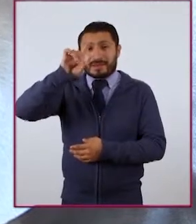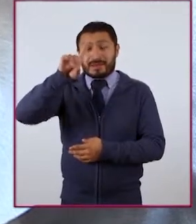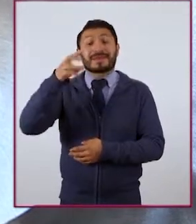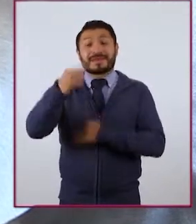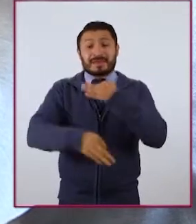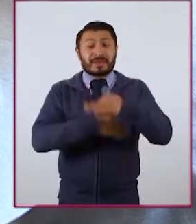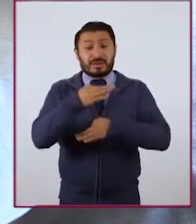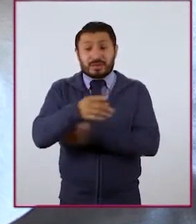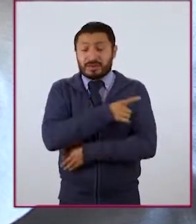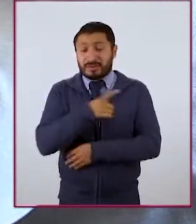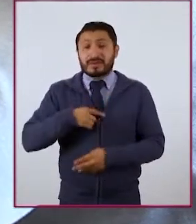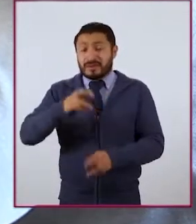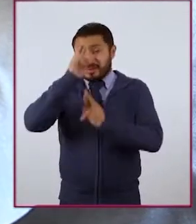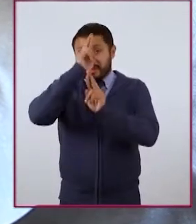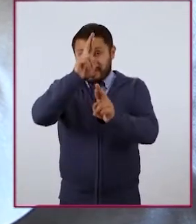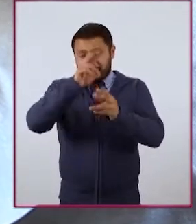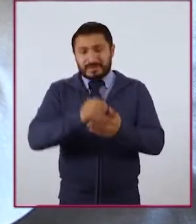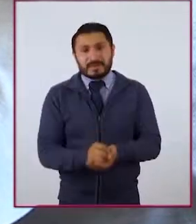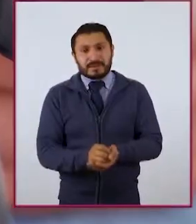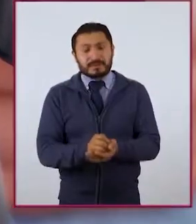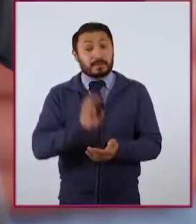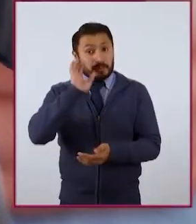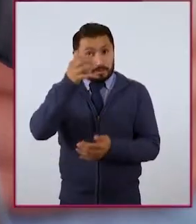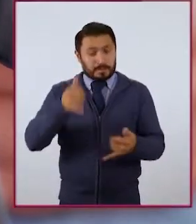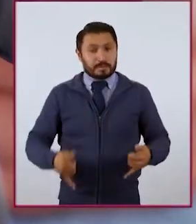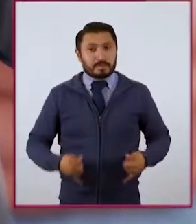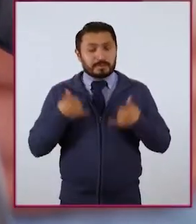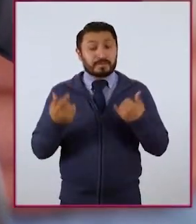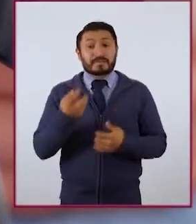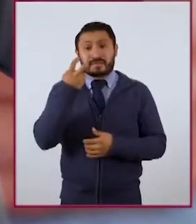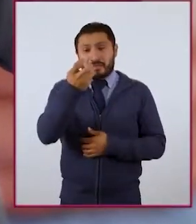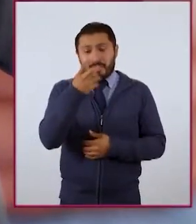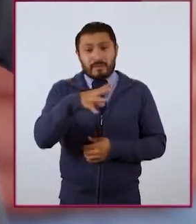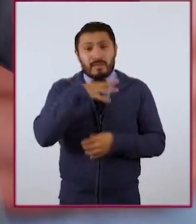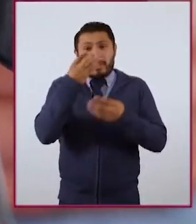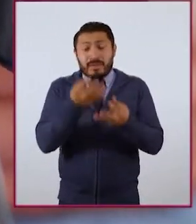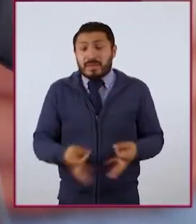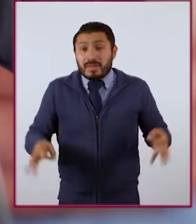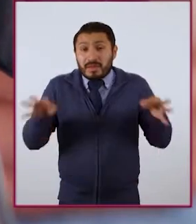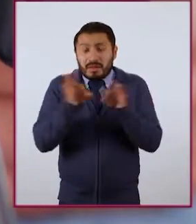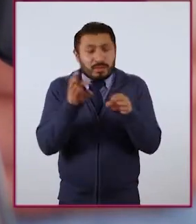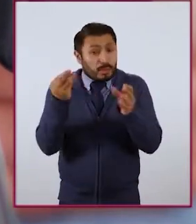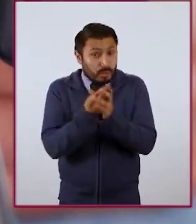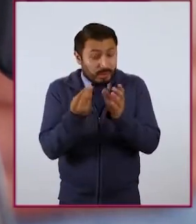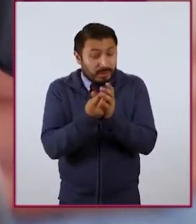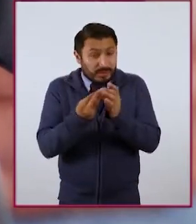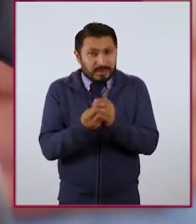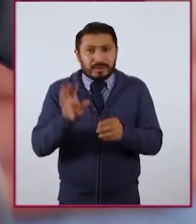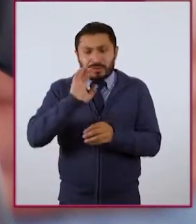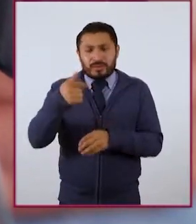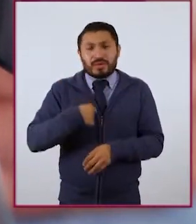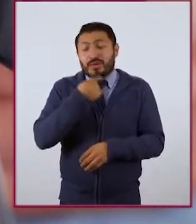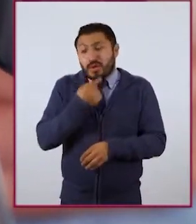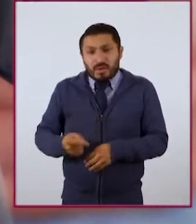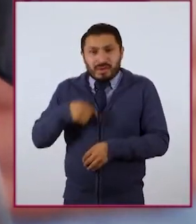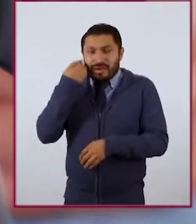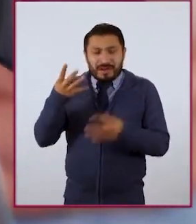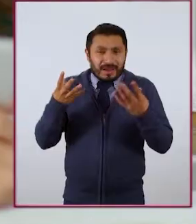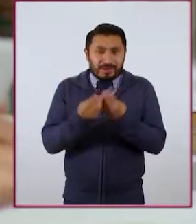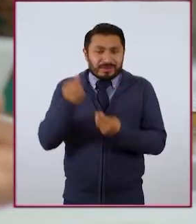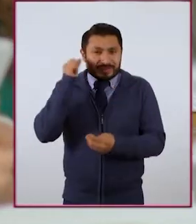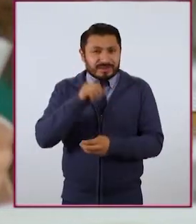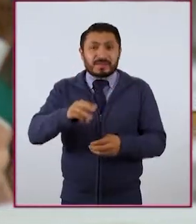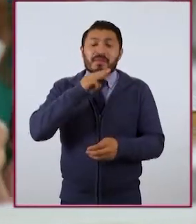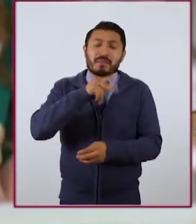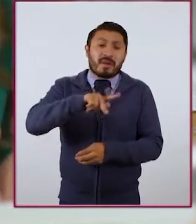debemos respetar. En la adolescencia la intimidad es algo muy importante. Cuando era niño quería estar todo el tiempo con mi mamá o con mi